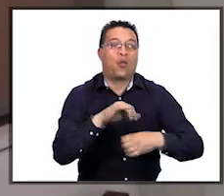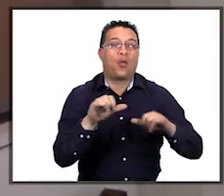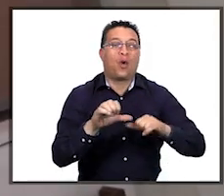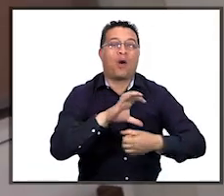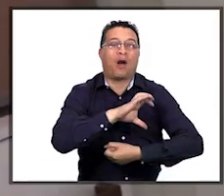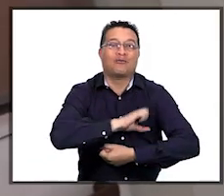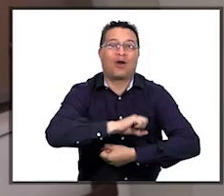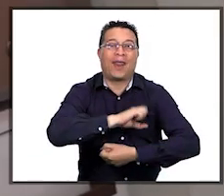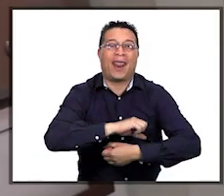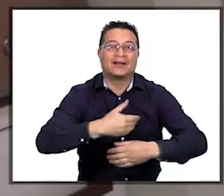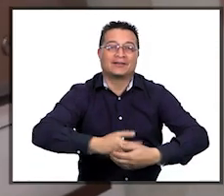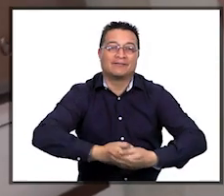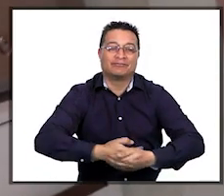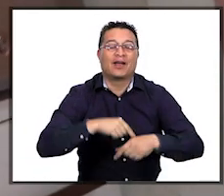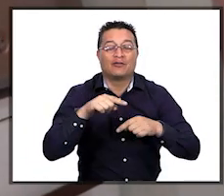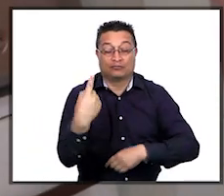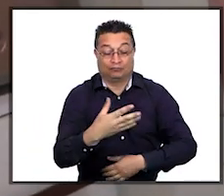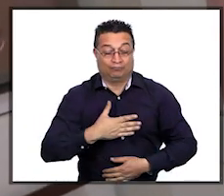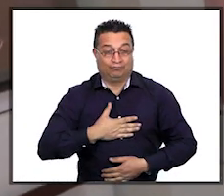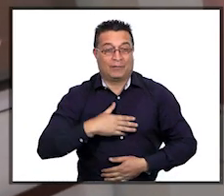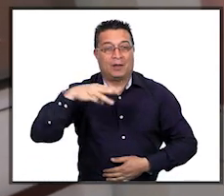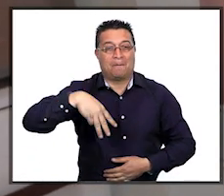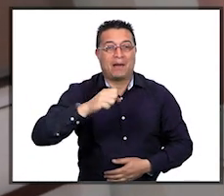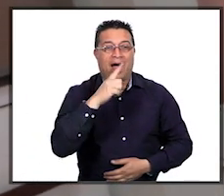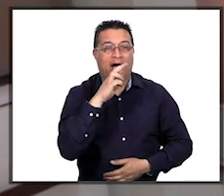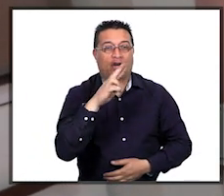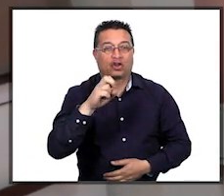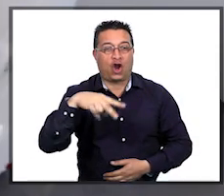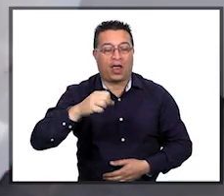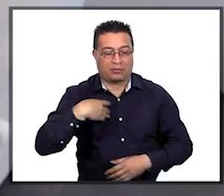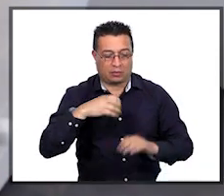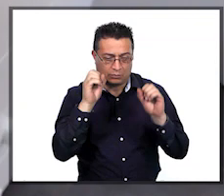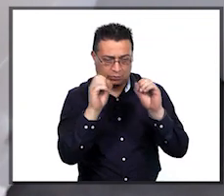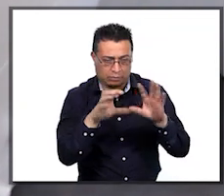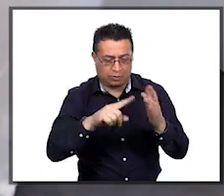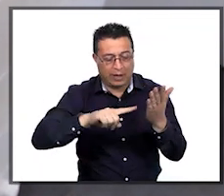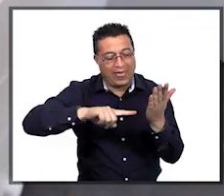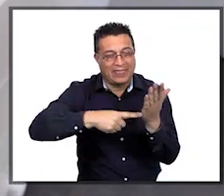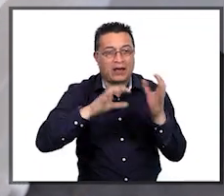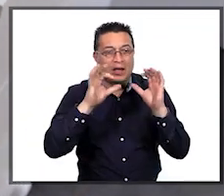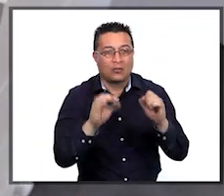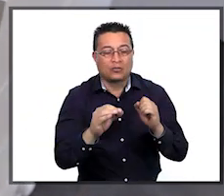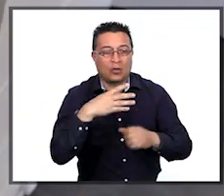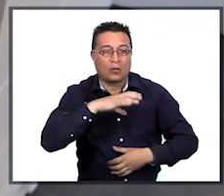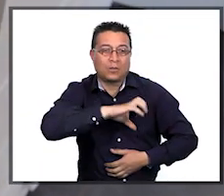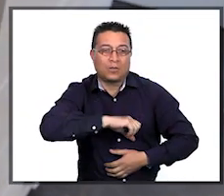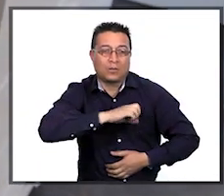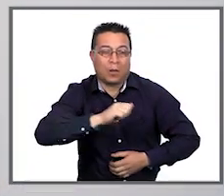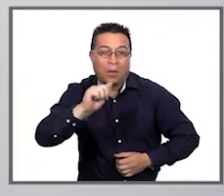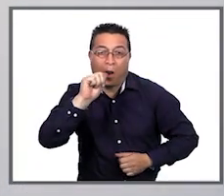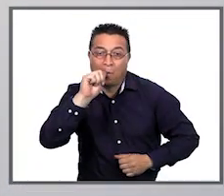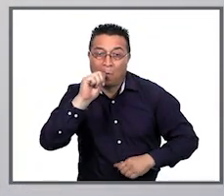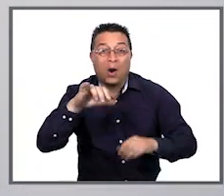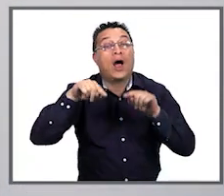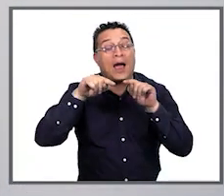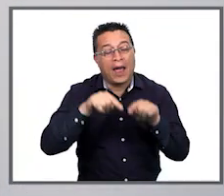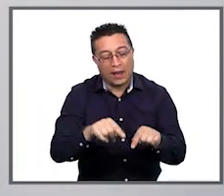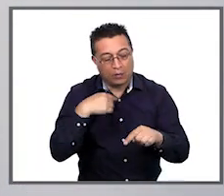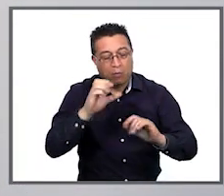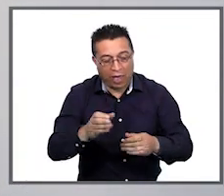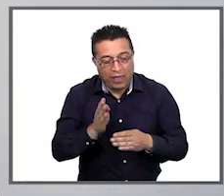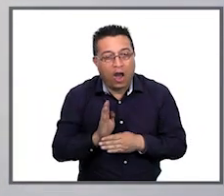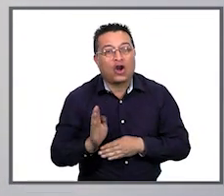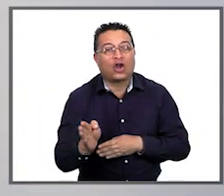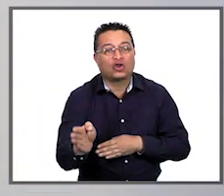recién nacido. Nosotras como matronas enseñarles técnicas adecuadas para el acople y de esa manera poder dar una continuidad